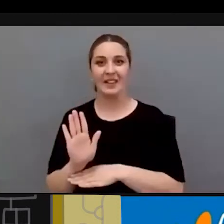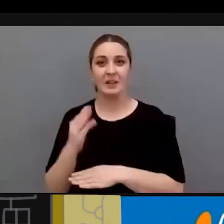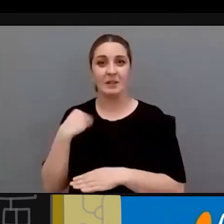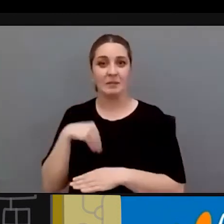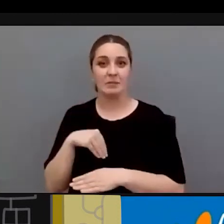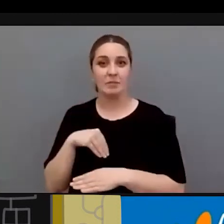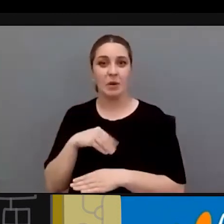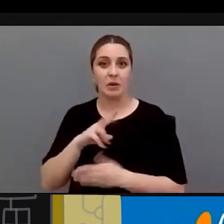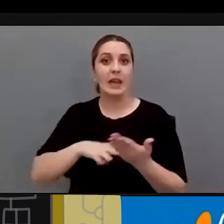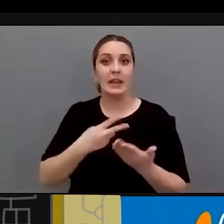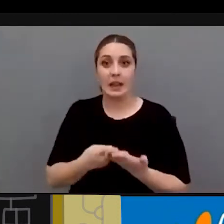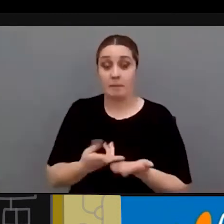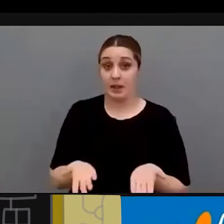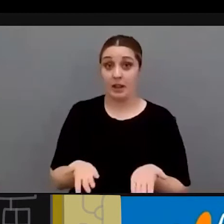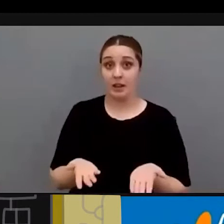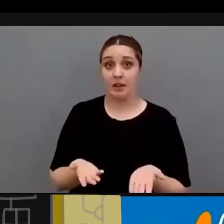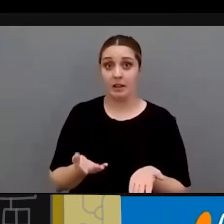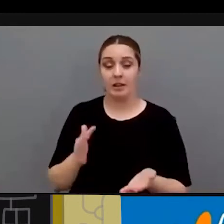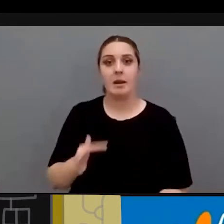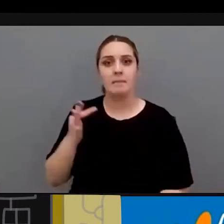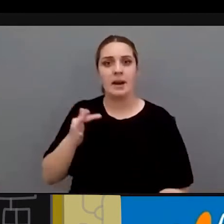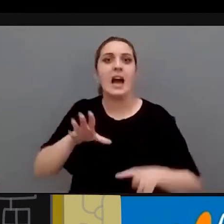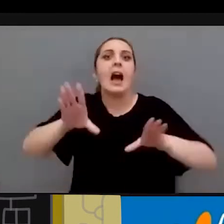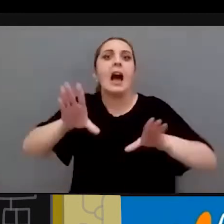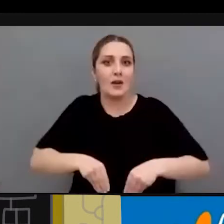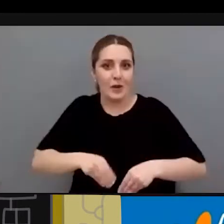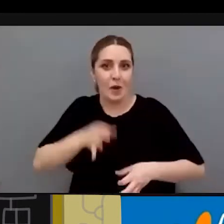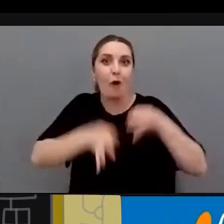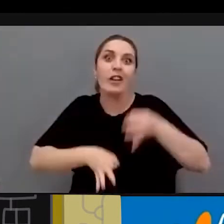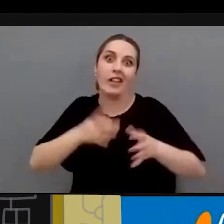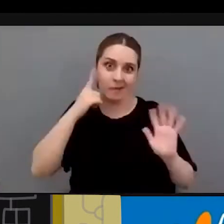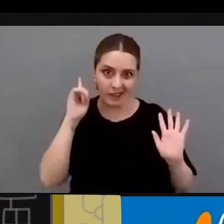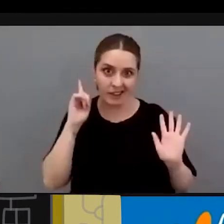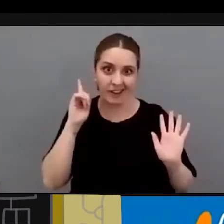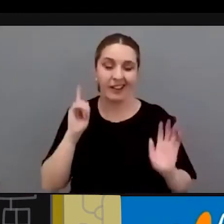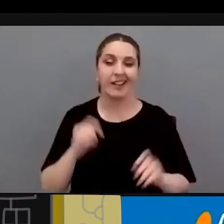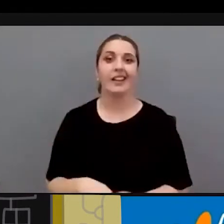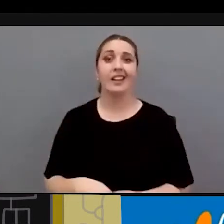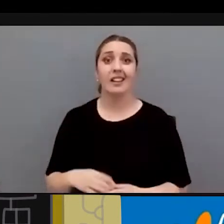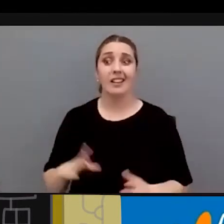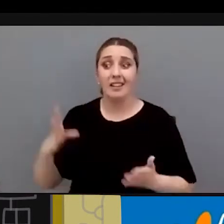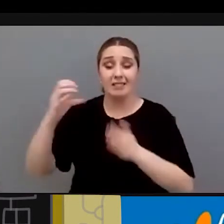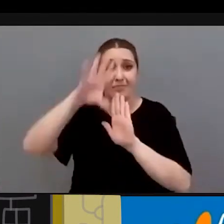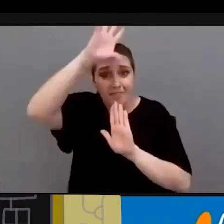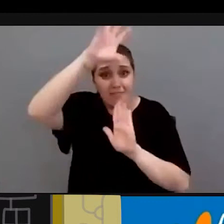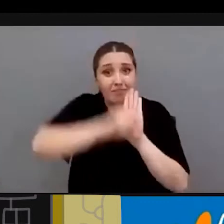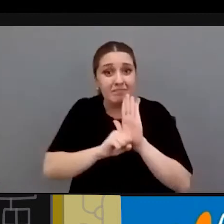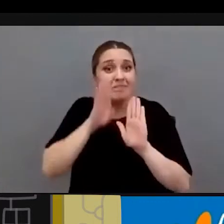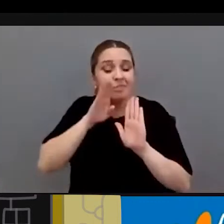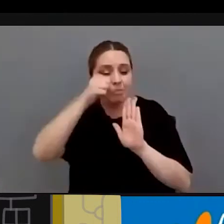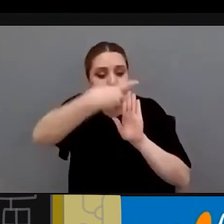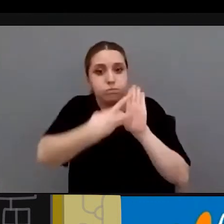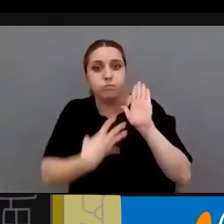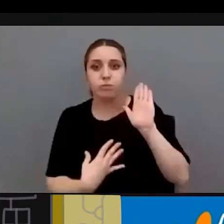que esa intérprete ¿no? y además admitida jurídicamente todo eso tenemos que conseguir que